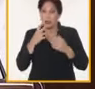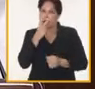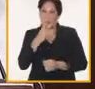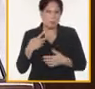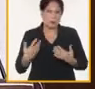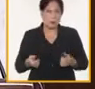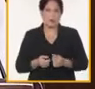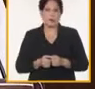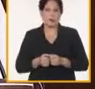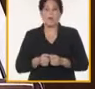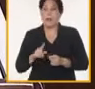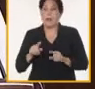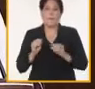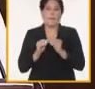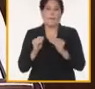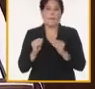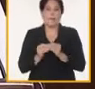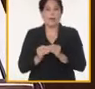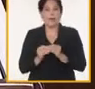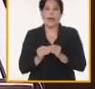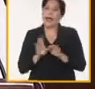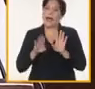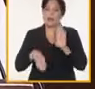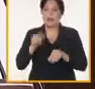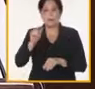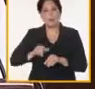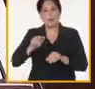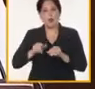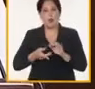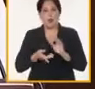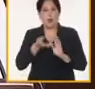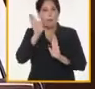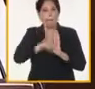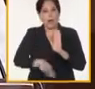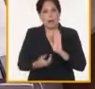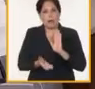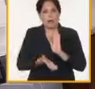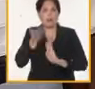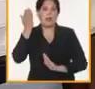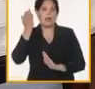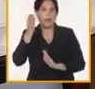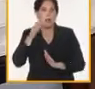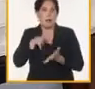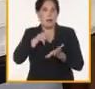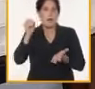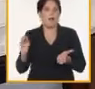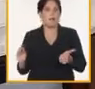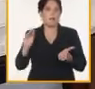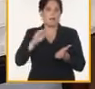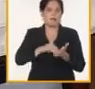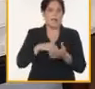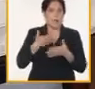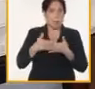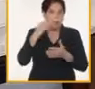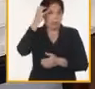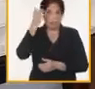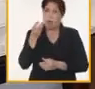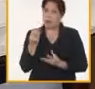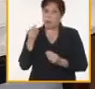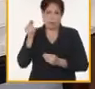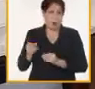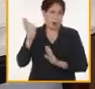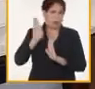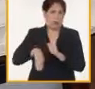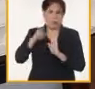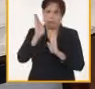están los relacionados con la fluctuación y el déficit de fuerza de trabajo, principalmente en las empresas estatales, donde